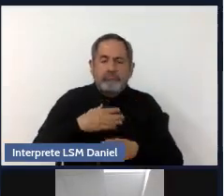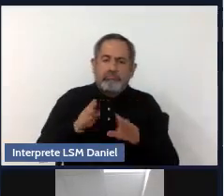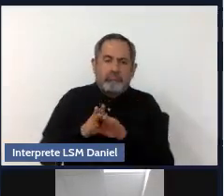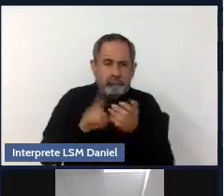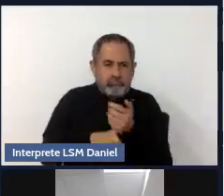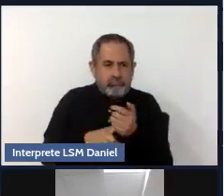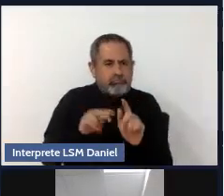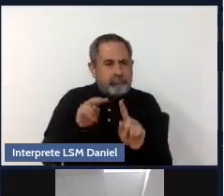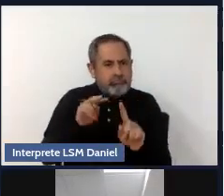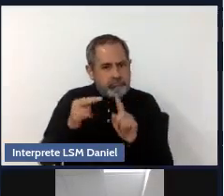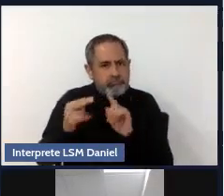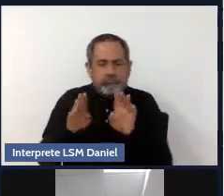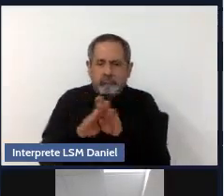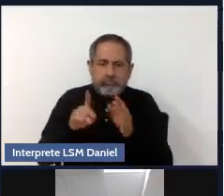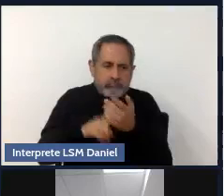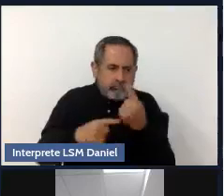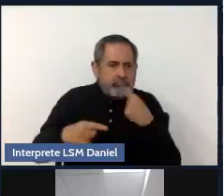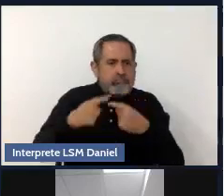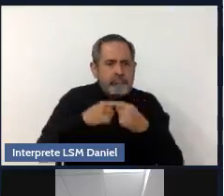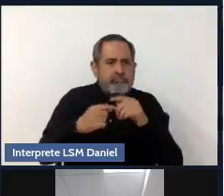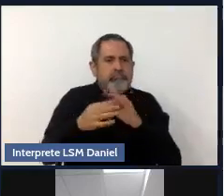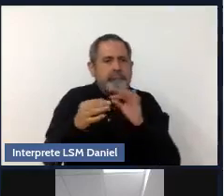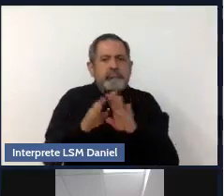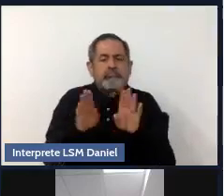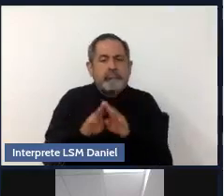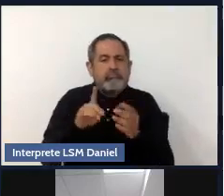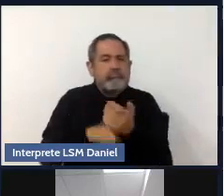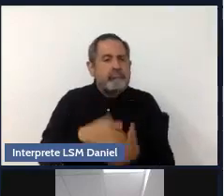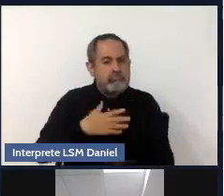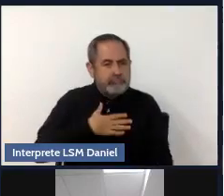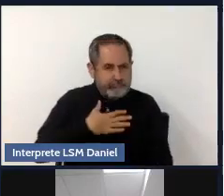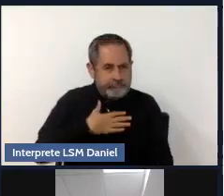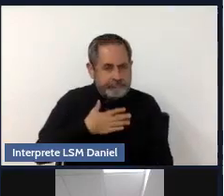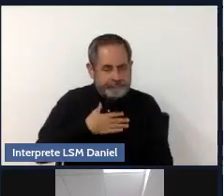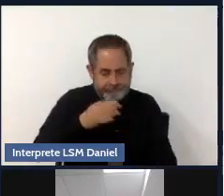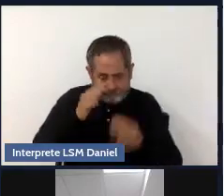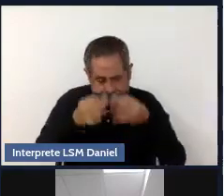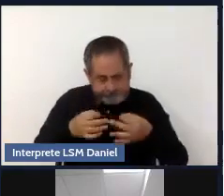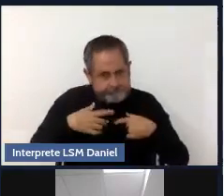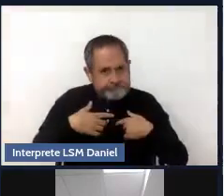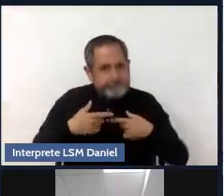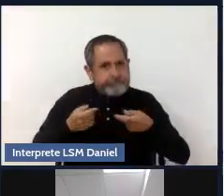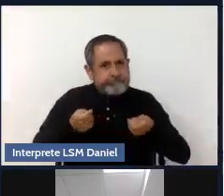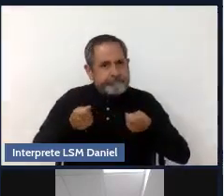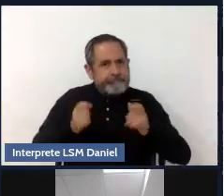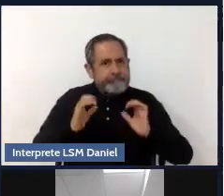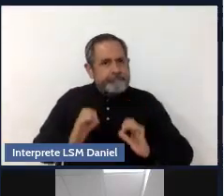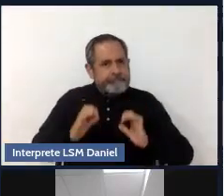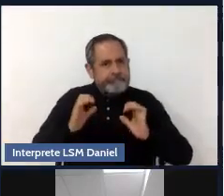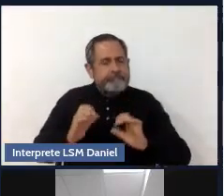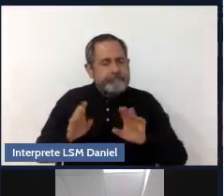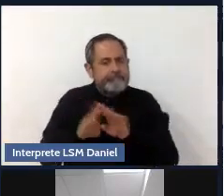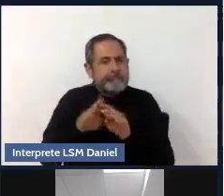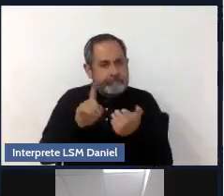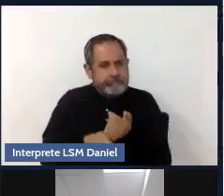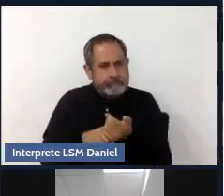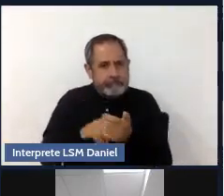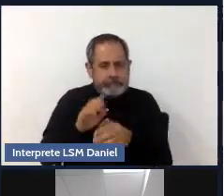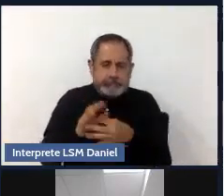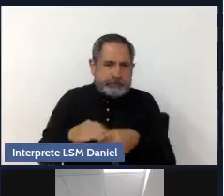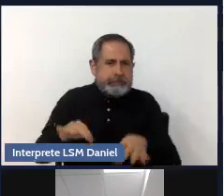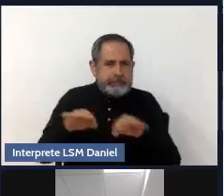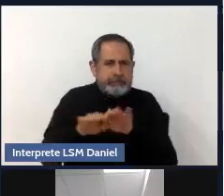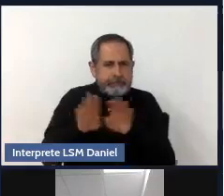observarnos, a darnos cuenta de nosotros y tomar decisiones de manera lo más consciente